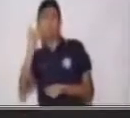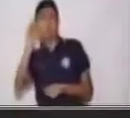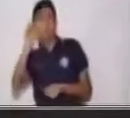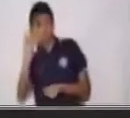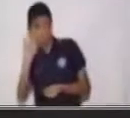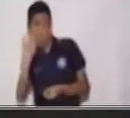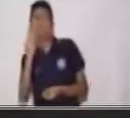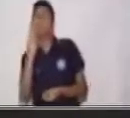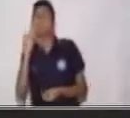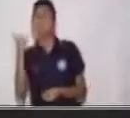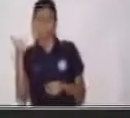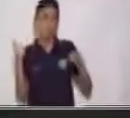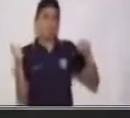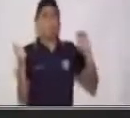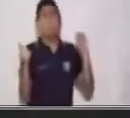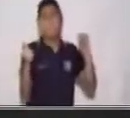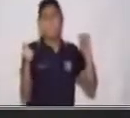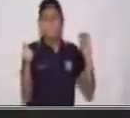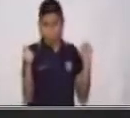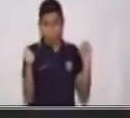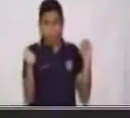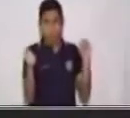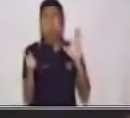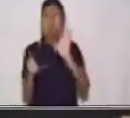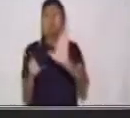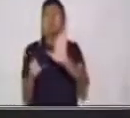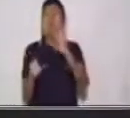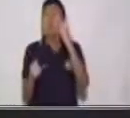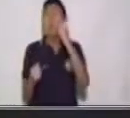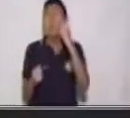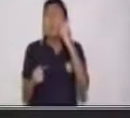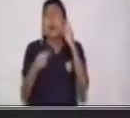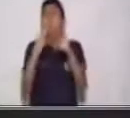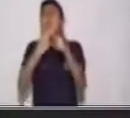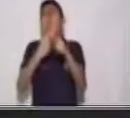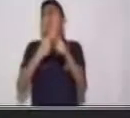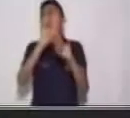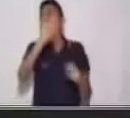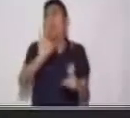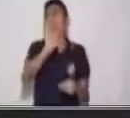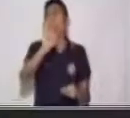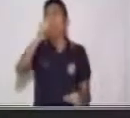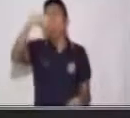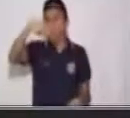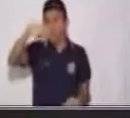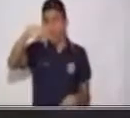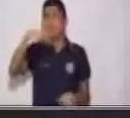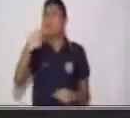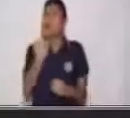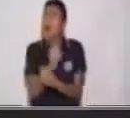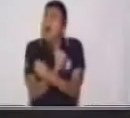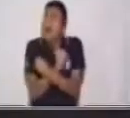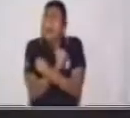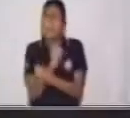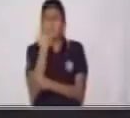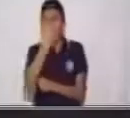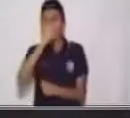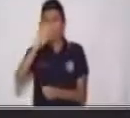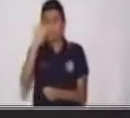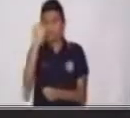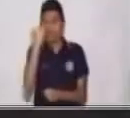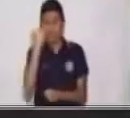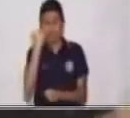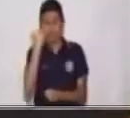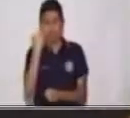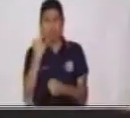Memo. Su papá se llama Juan y ama a Susi. Juan